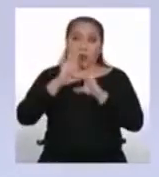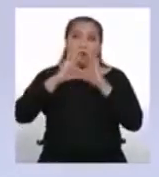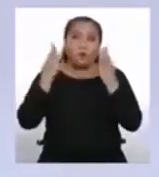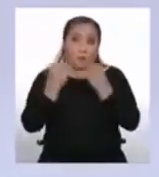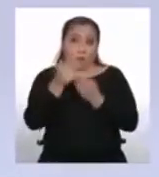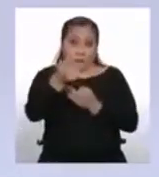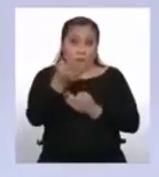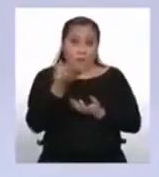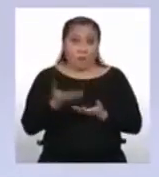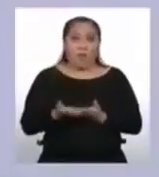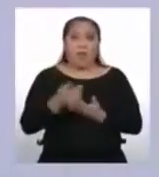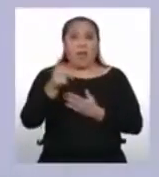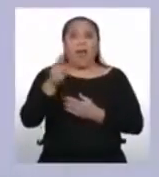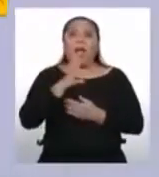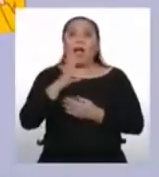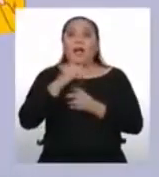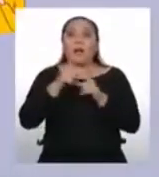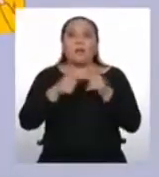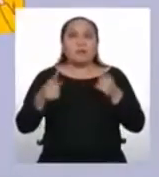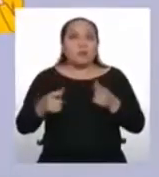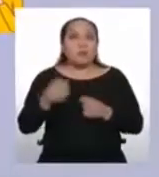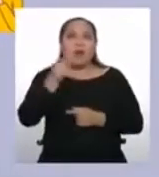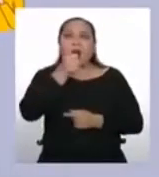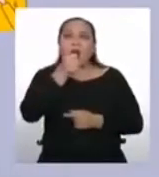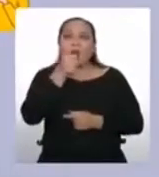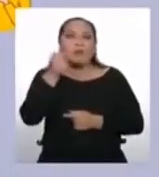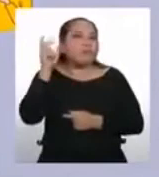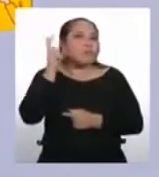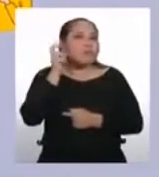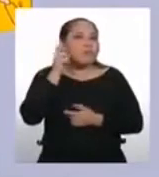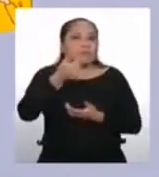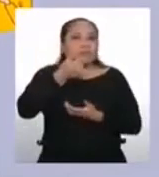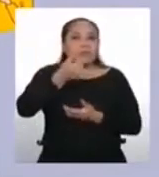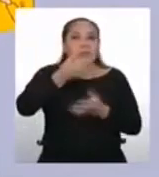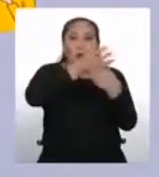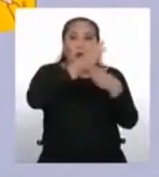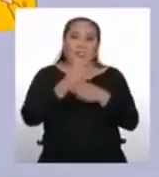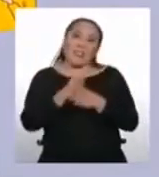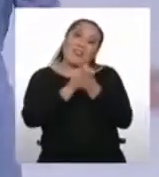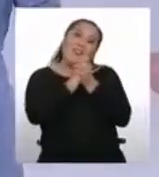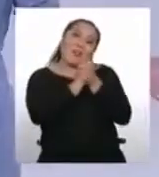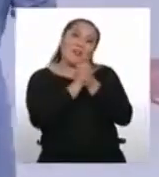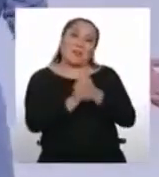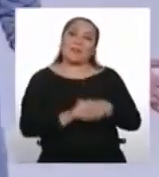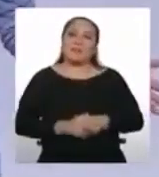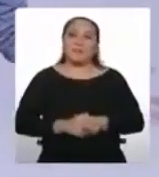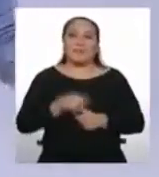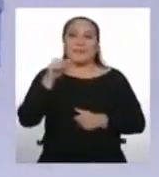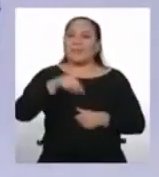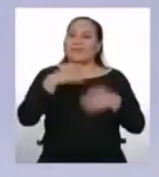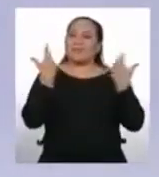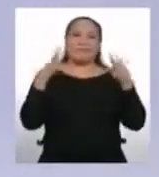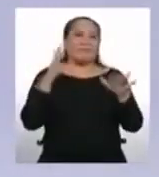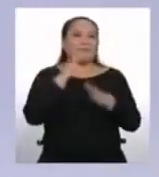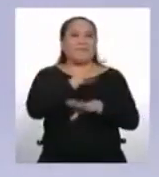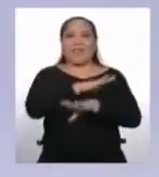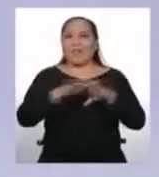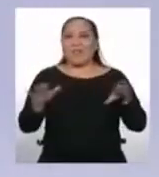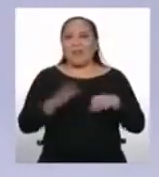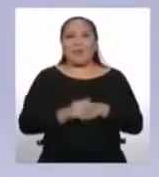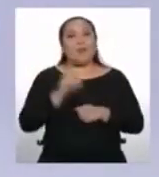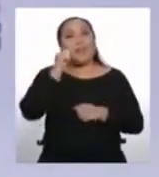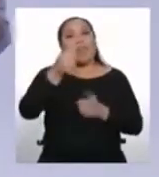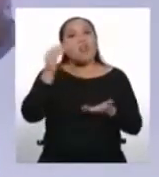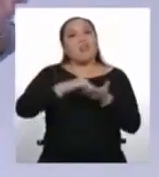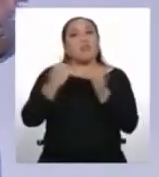lengua originaria y si tú lo haces, puedes grabar algún mensaje para compartirlo con todas tus amigas y tus amigos. Esto ha sido todo por hoy y nos vemos mañana